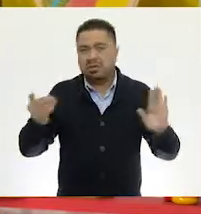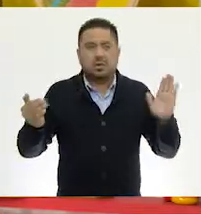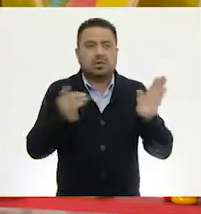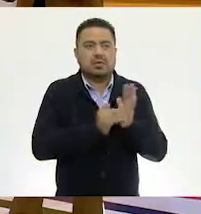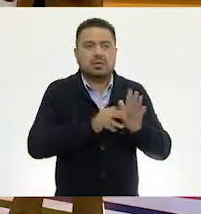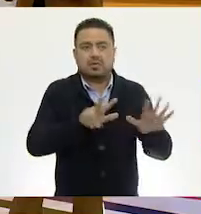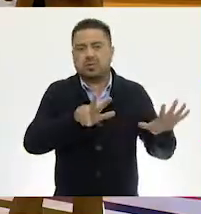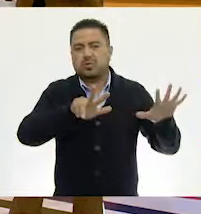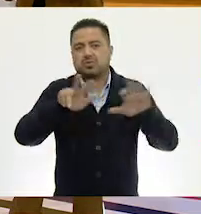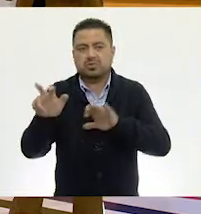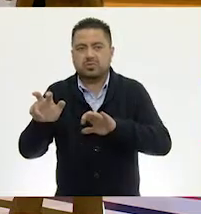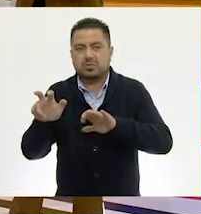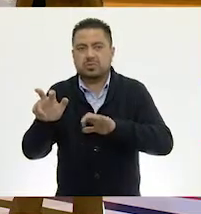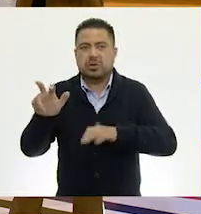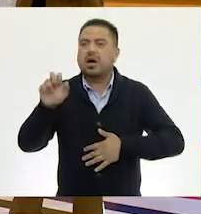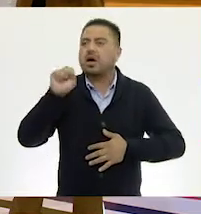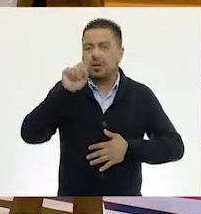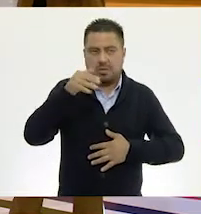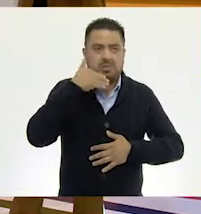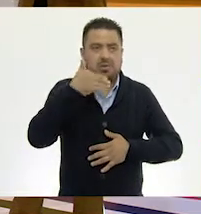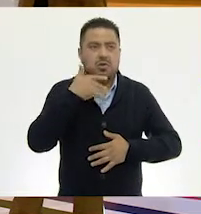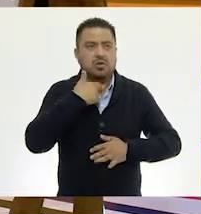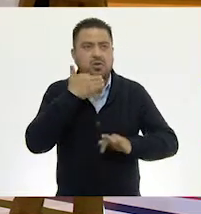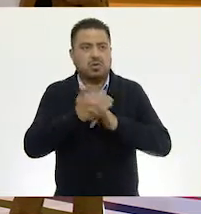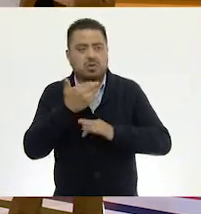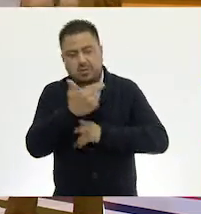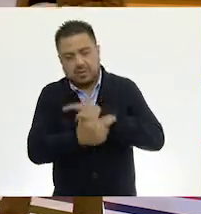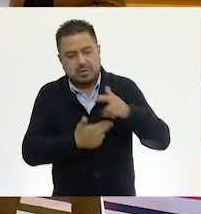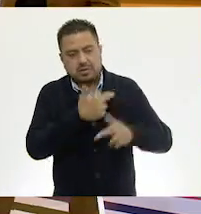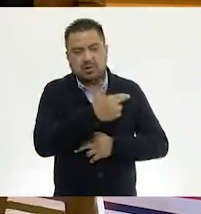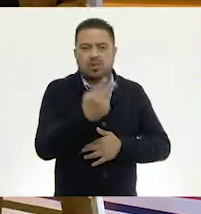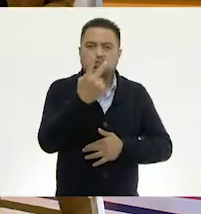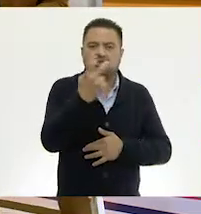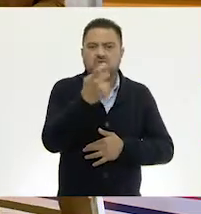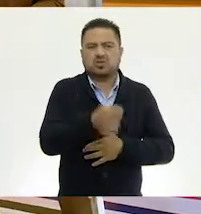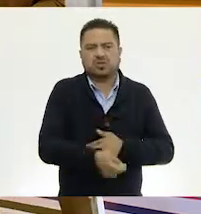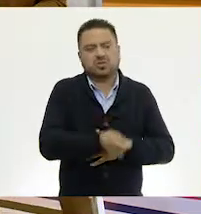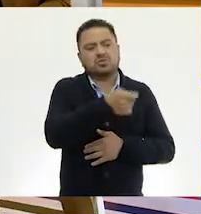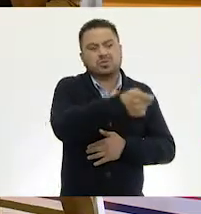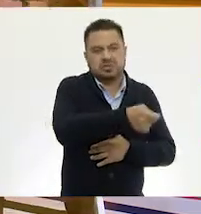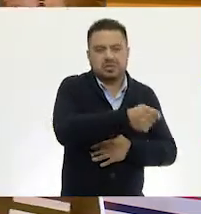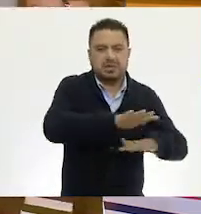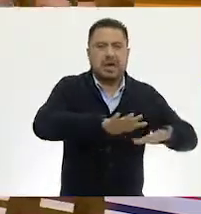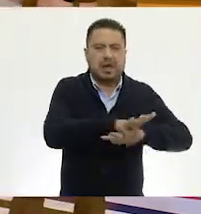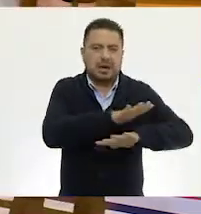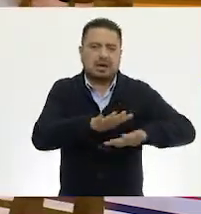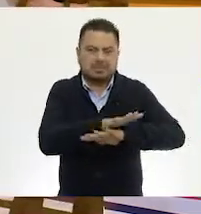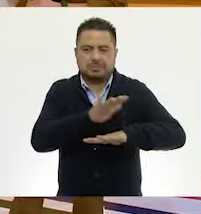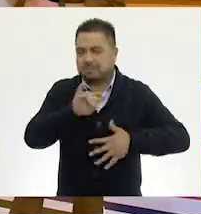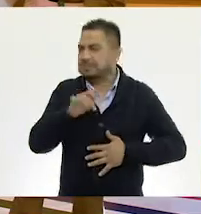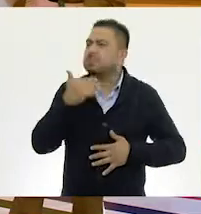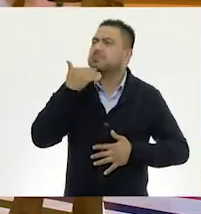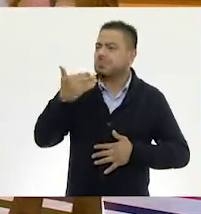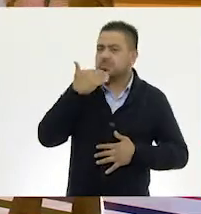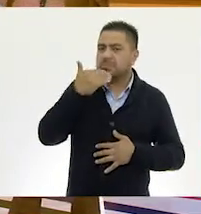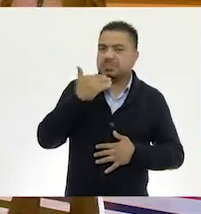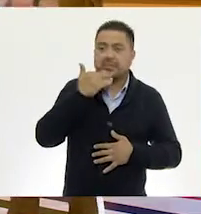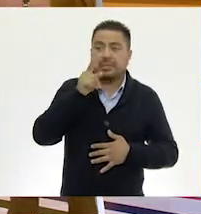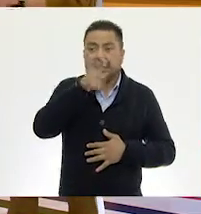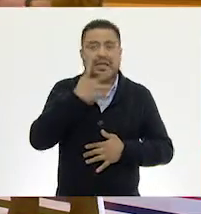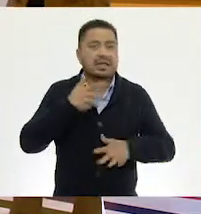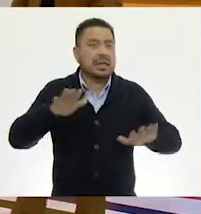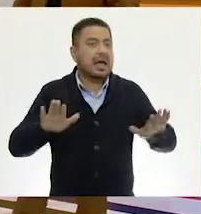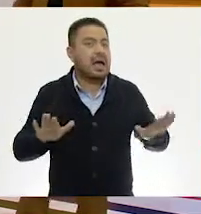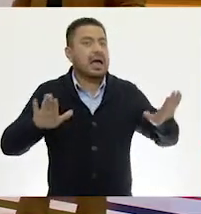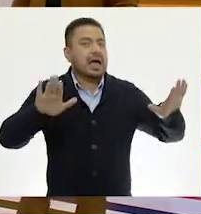ochocientos. Muy bien. Y entonces te regreso tus dos pesos de cien. Dos pesos. Muy, muy bien. Y ya tienes un